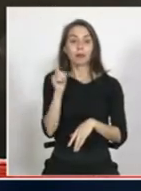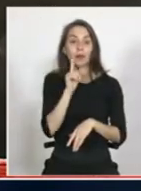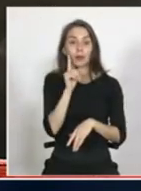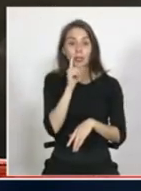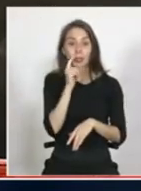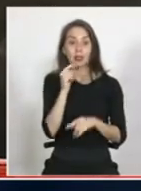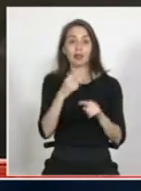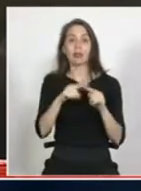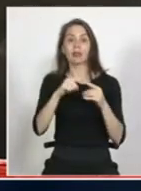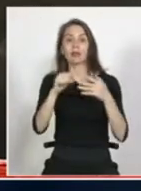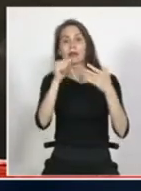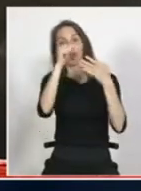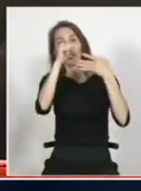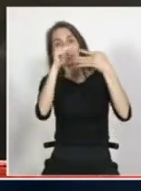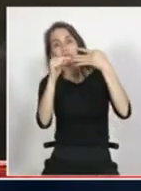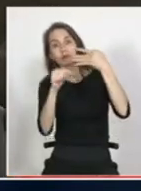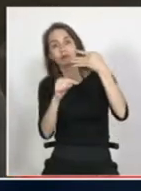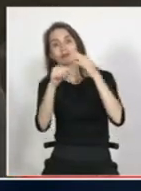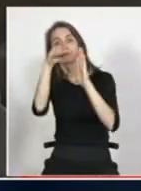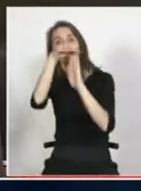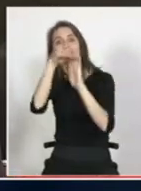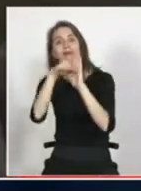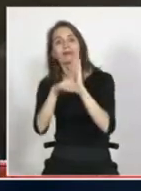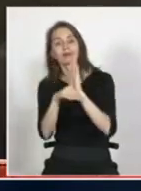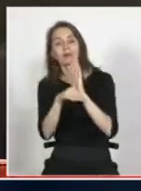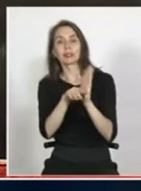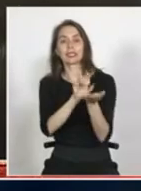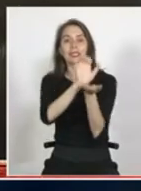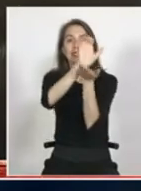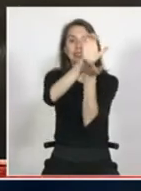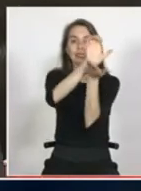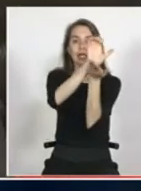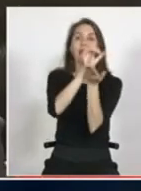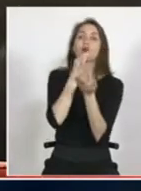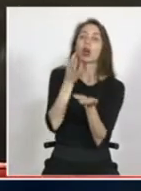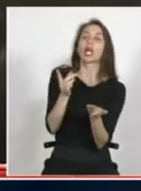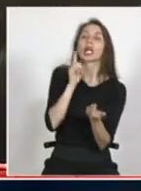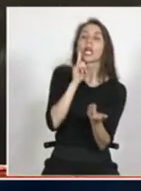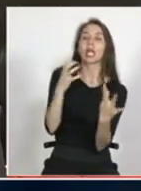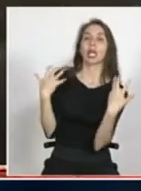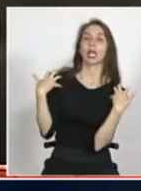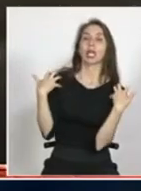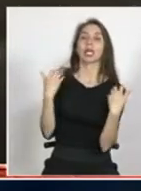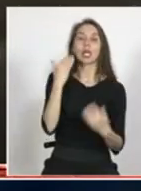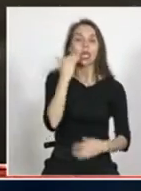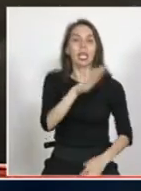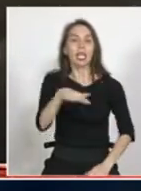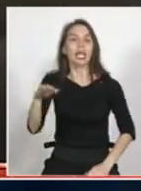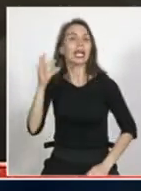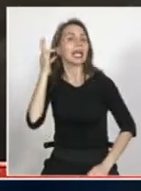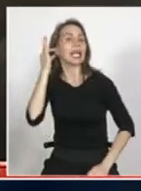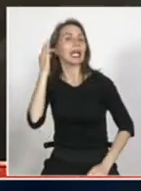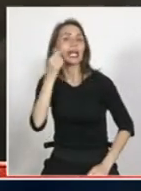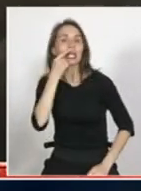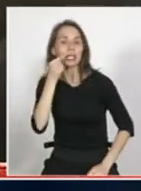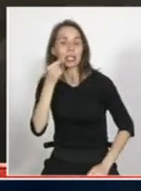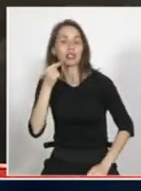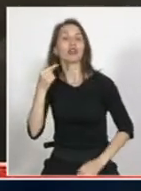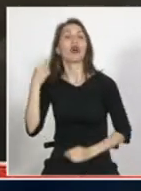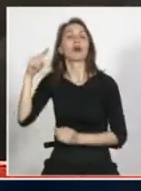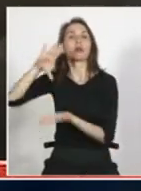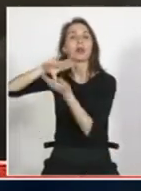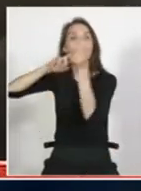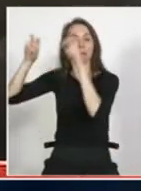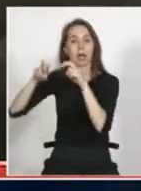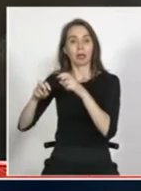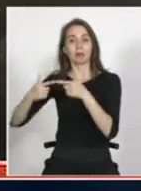categorías, ¿cierto? Entonces, desde el Estado decimos, bueno, ¿quién se hace cargo de las niñas y los niños migrantes? Extranjería o el